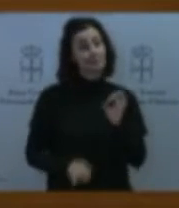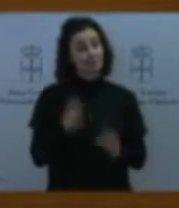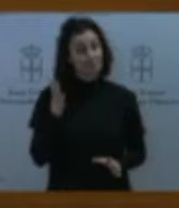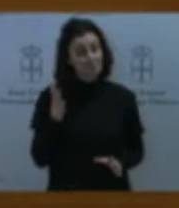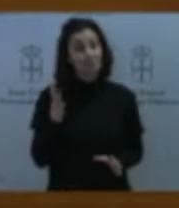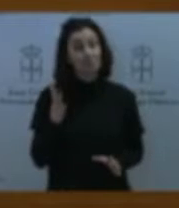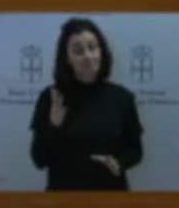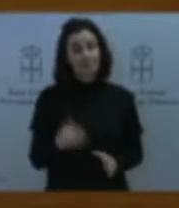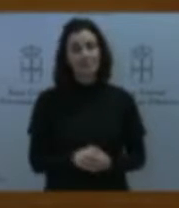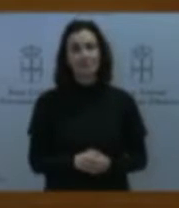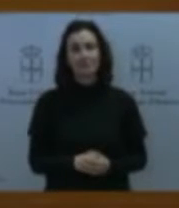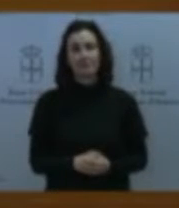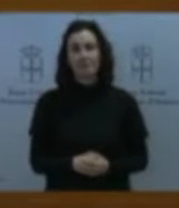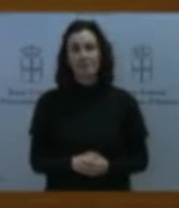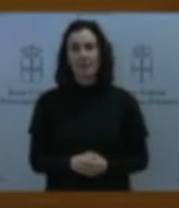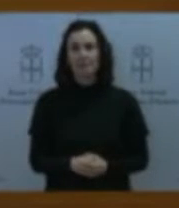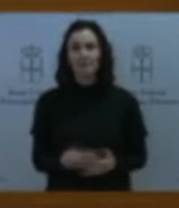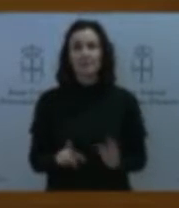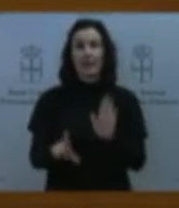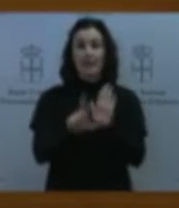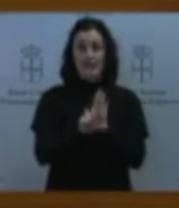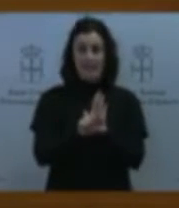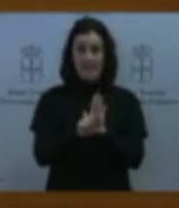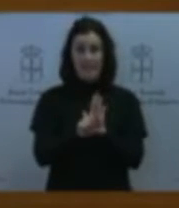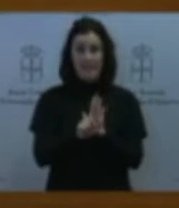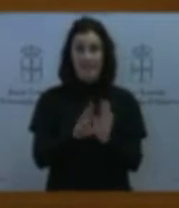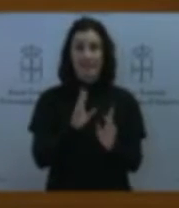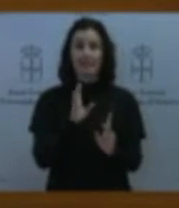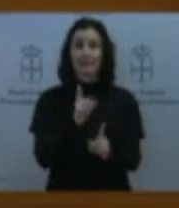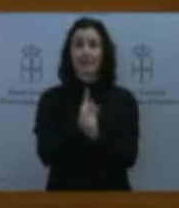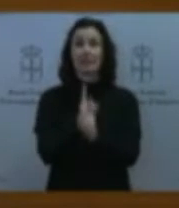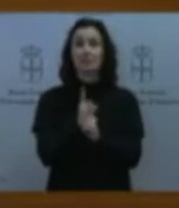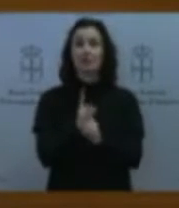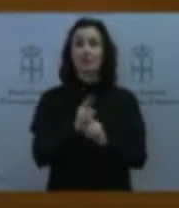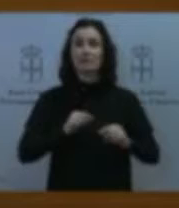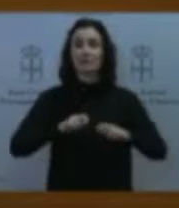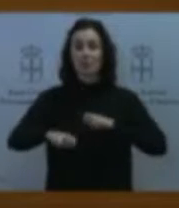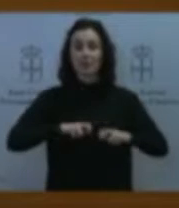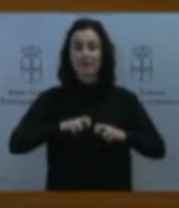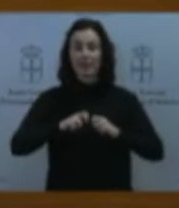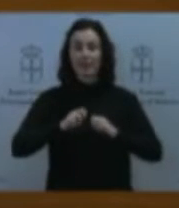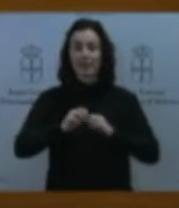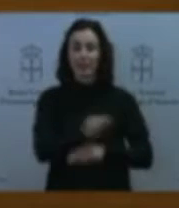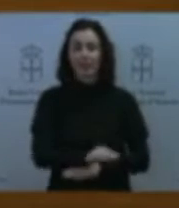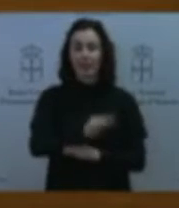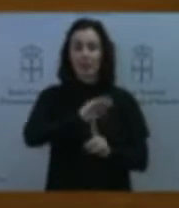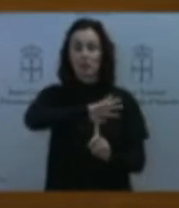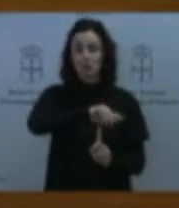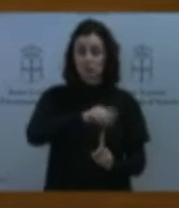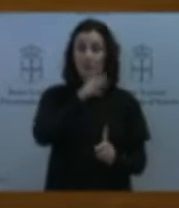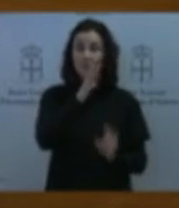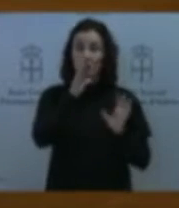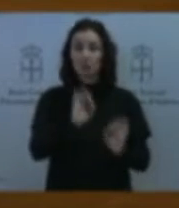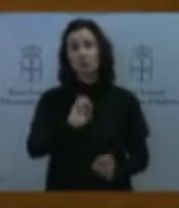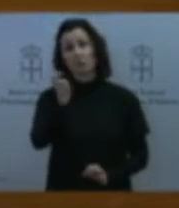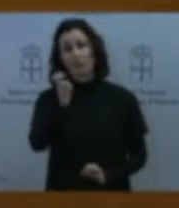la Ley de Transportes y Movilidad Sostenible de otra cuestión más, que era que valorábamos la ausencia de recursos que